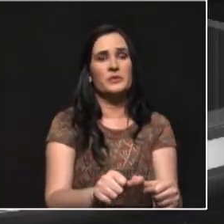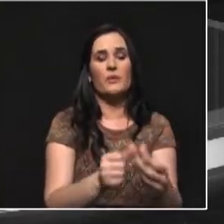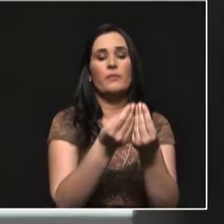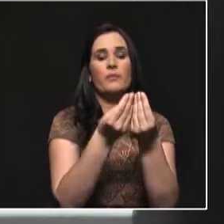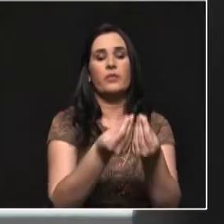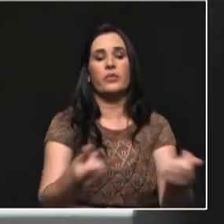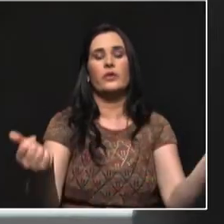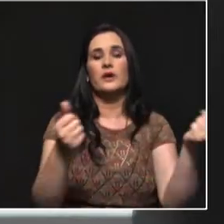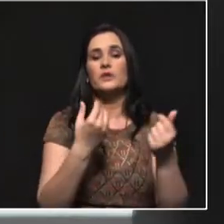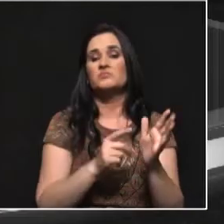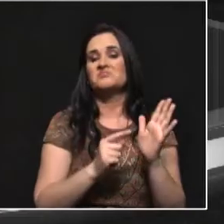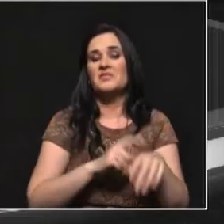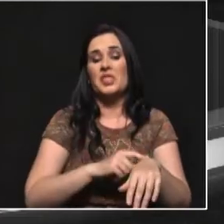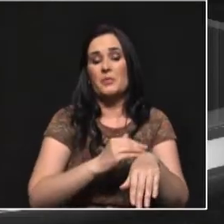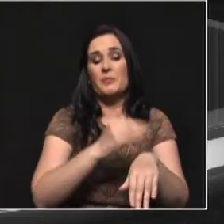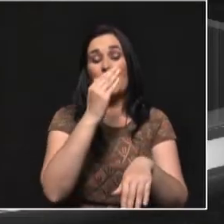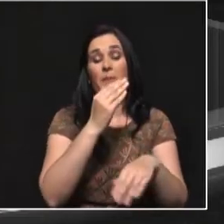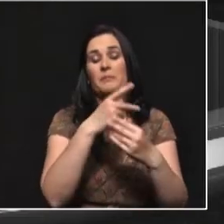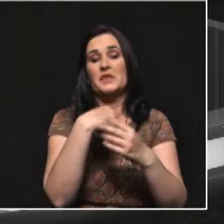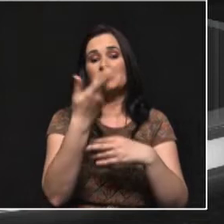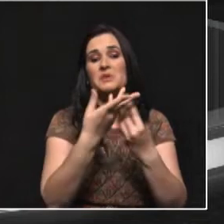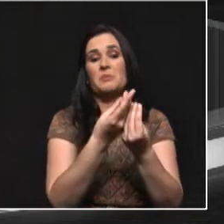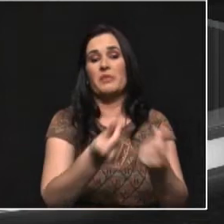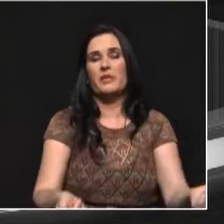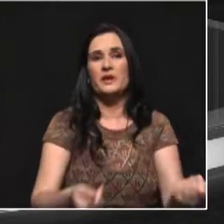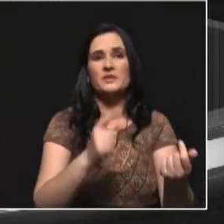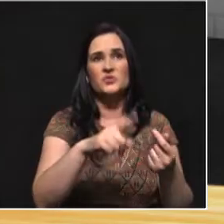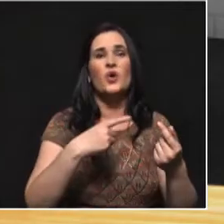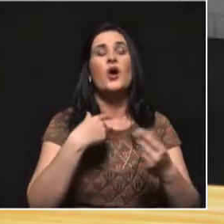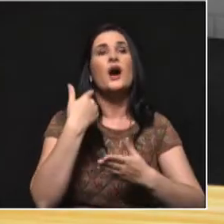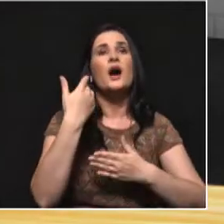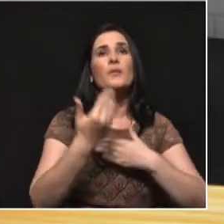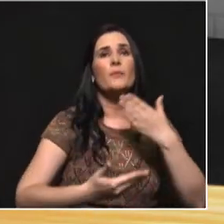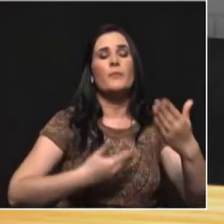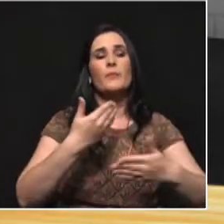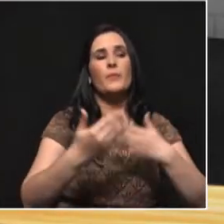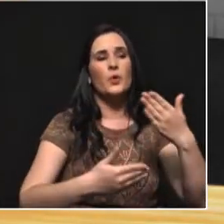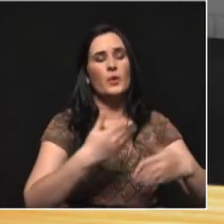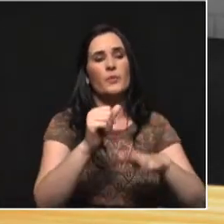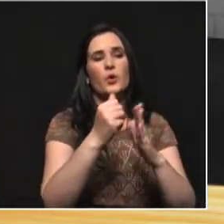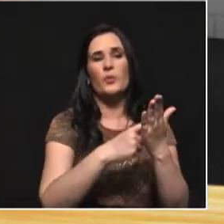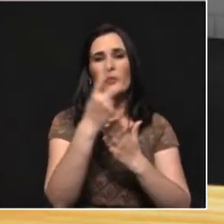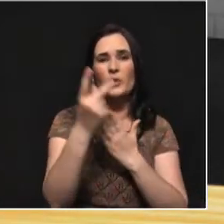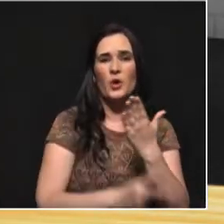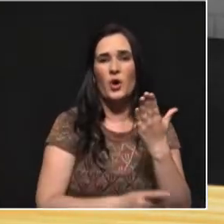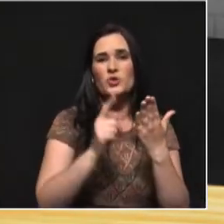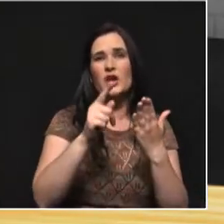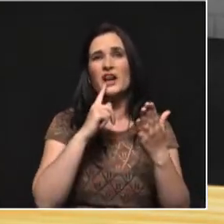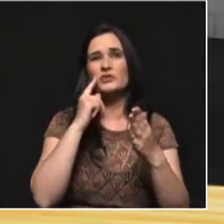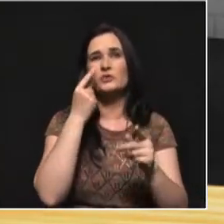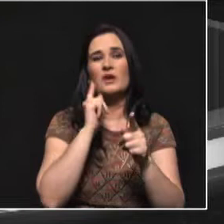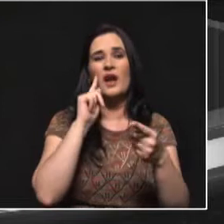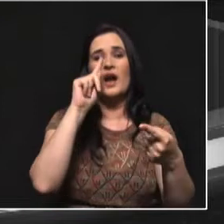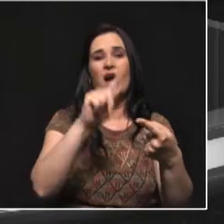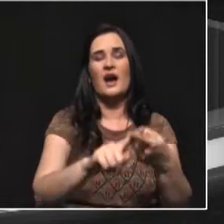Efímeros. Son efímeros, entonces no tienen ningún sentido a veces en la política y sus proyectos no llegan como a una buena conclusión.